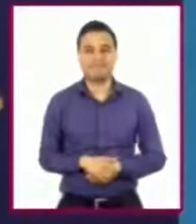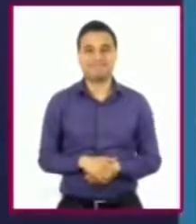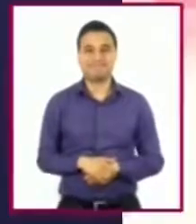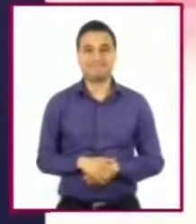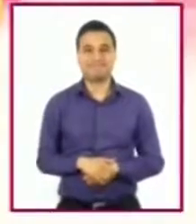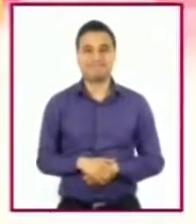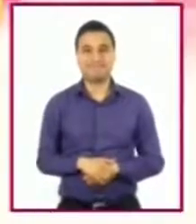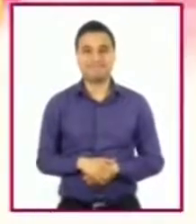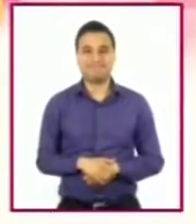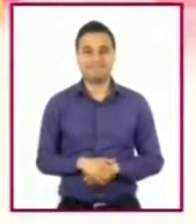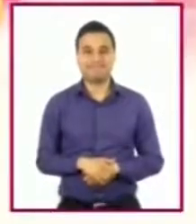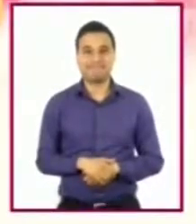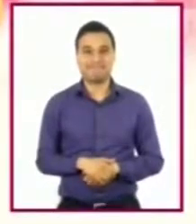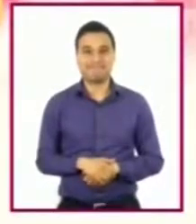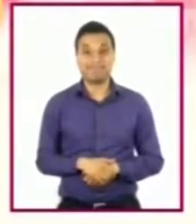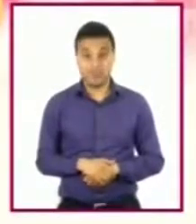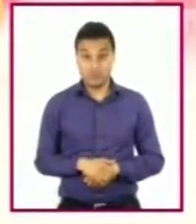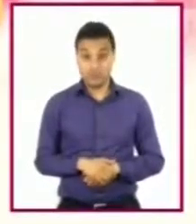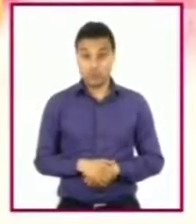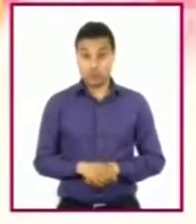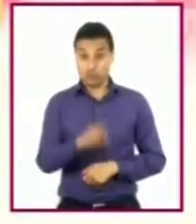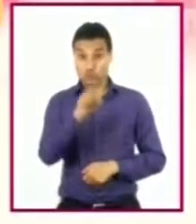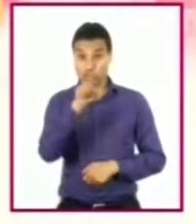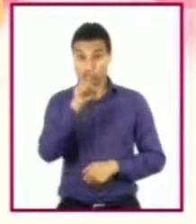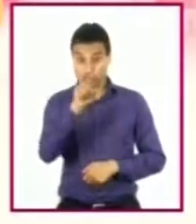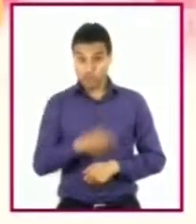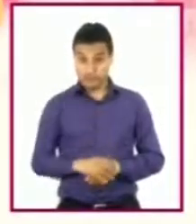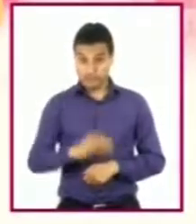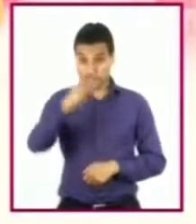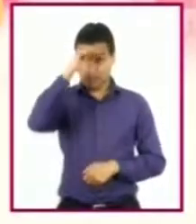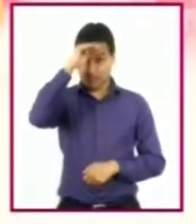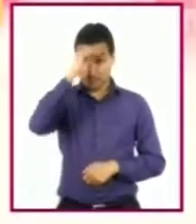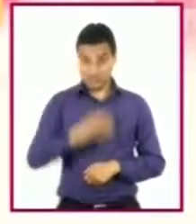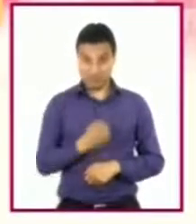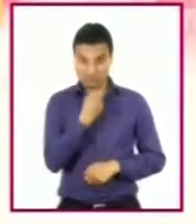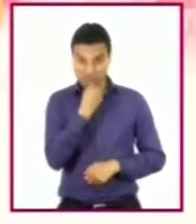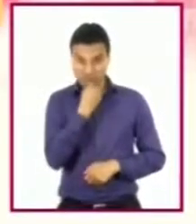¿Consideran que sus capacidades forman parte de su identidad?